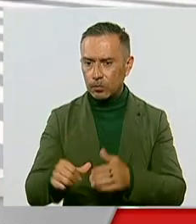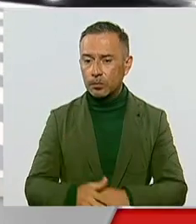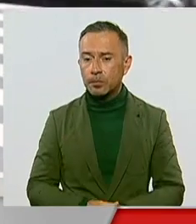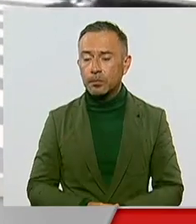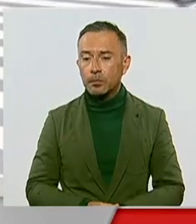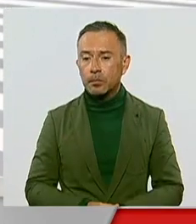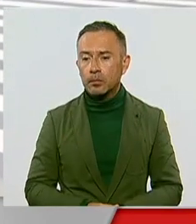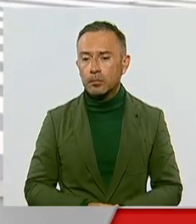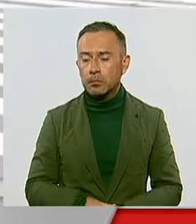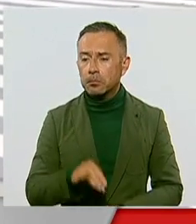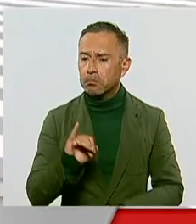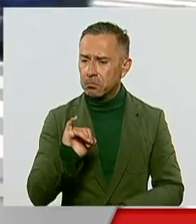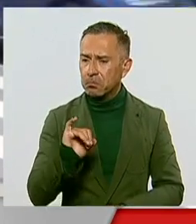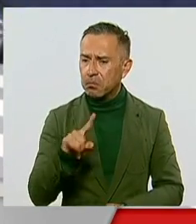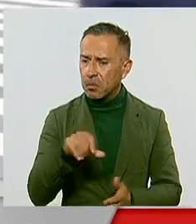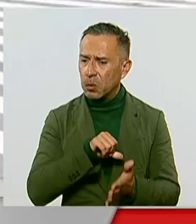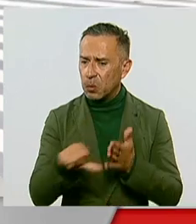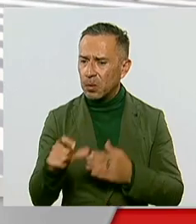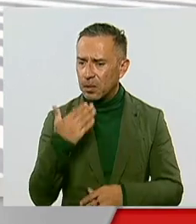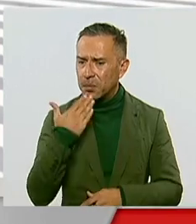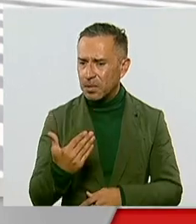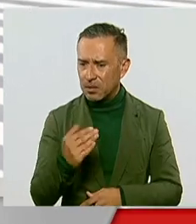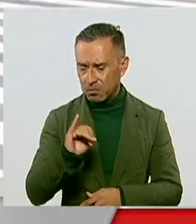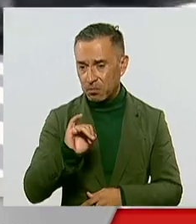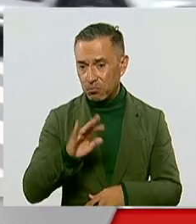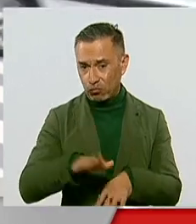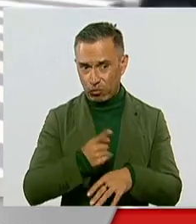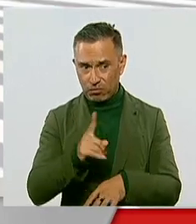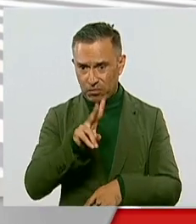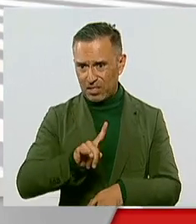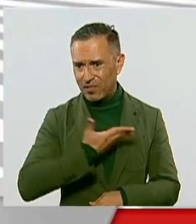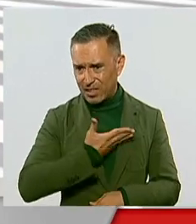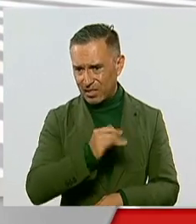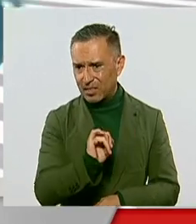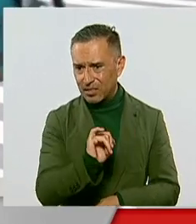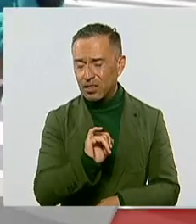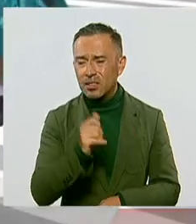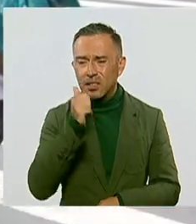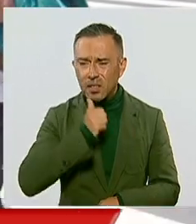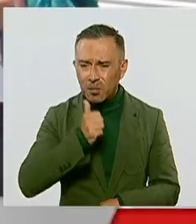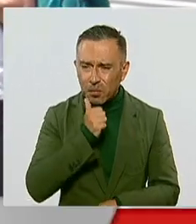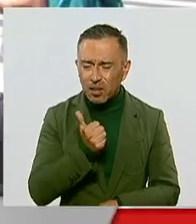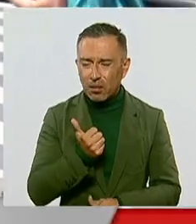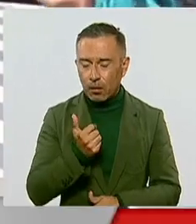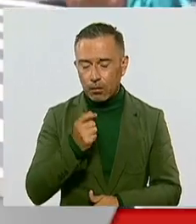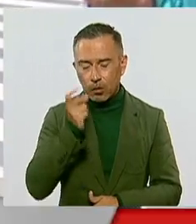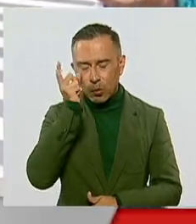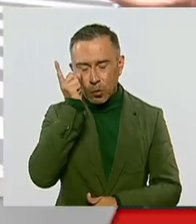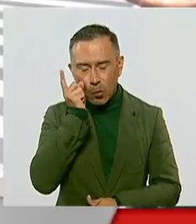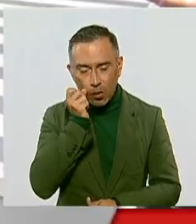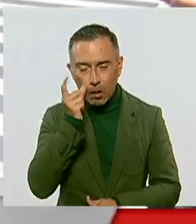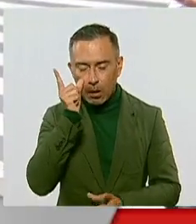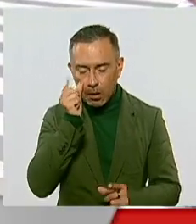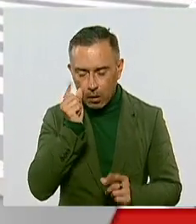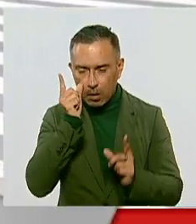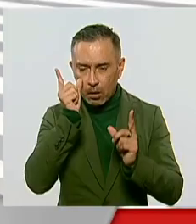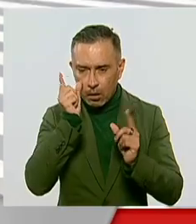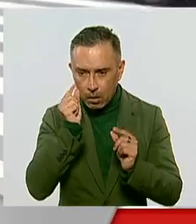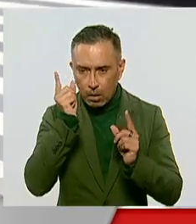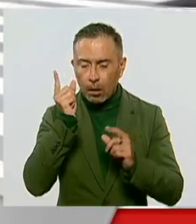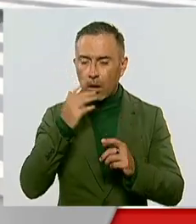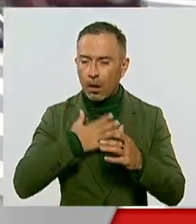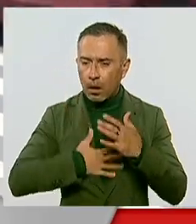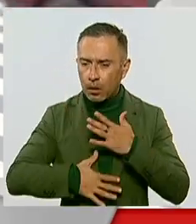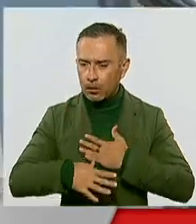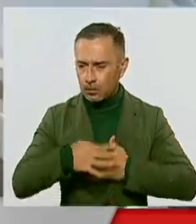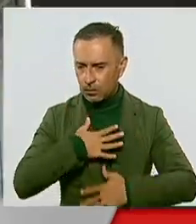Pues estaría bien porque realmente sí nos afecta. O sea, siempre andamos con sueños, siempre andamos cansados. Y yo creo que sí